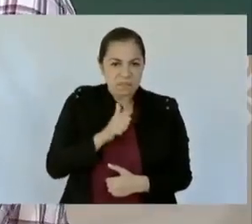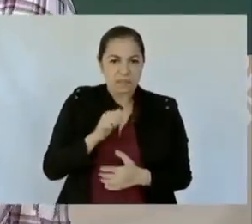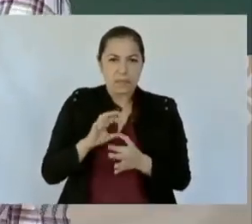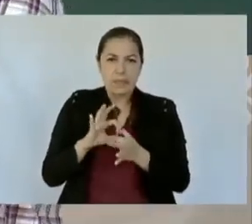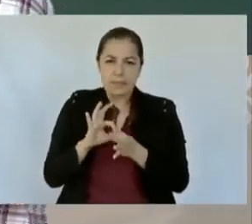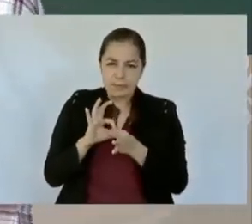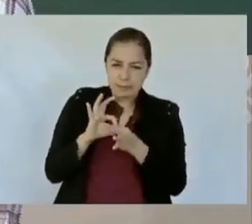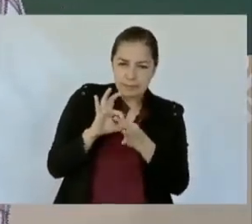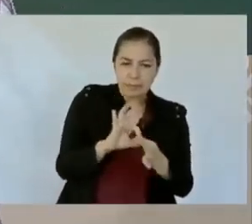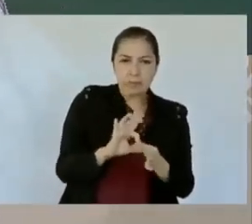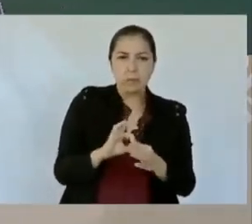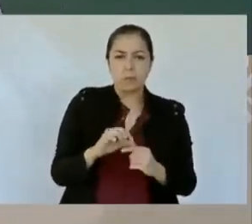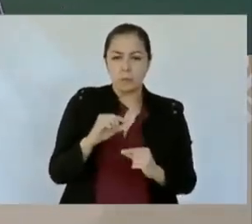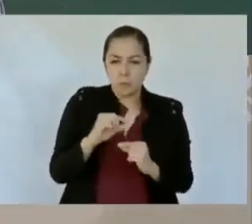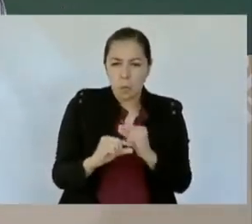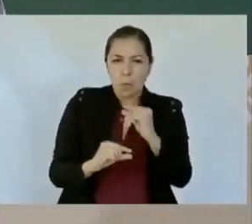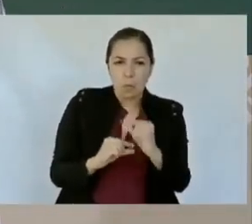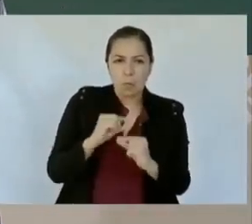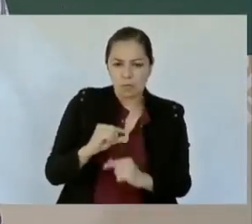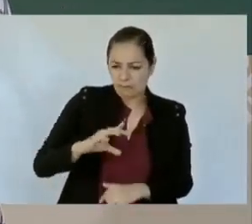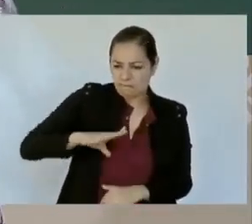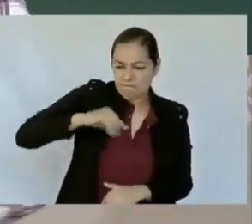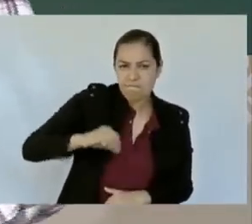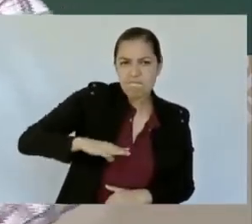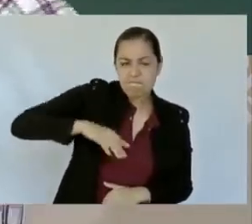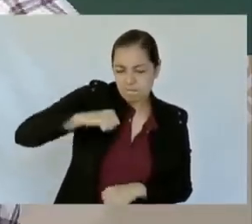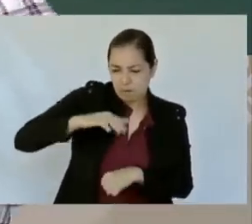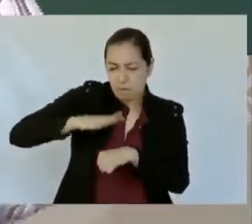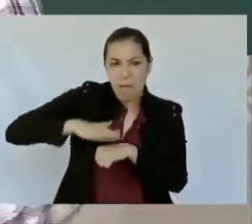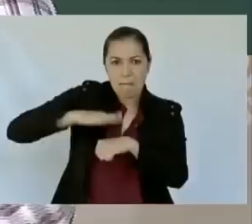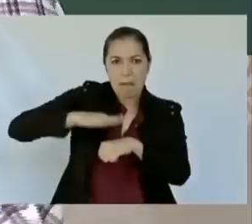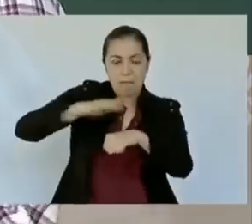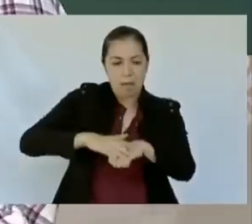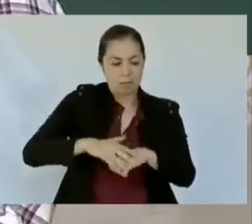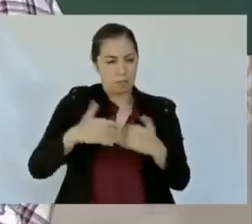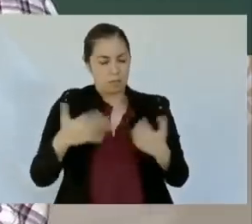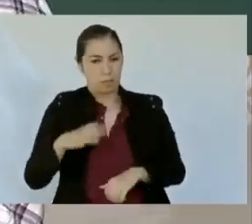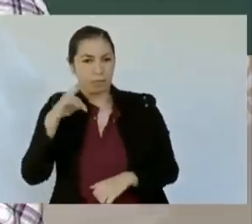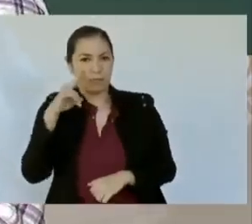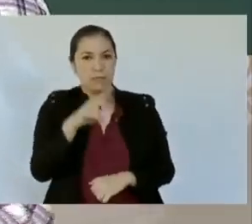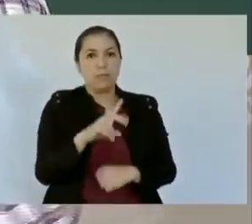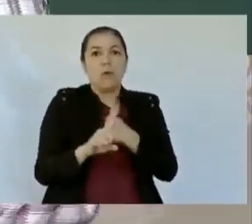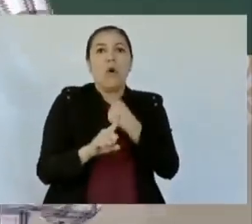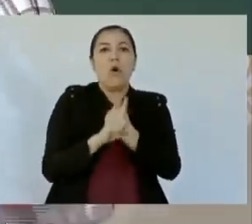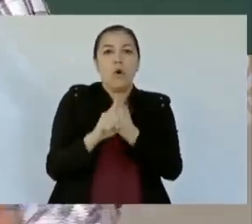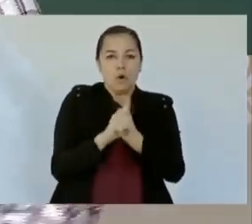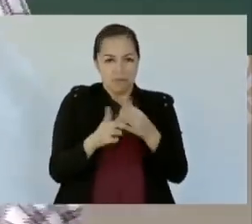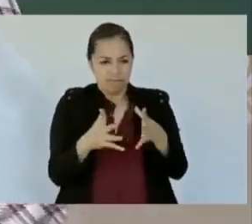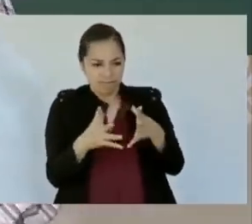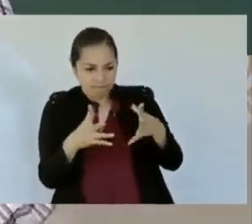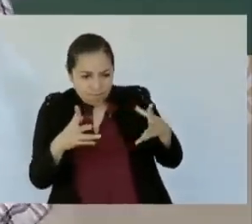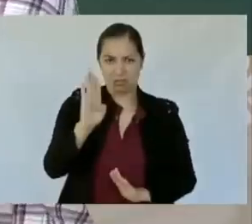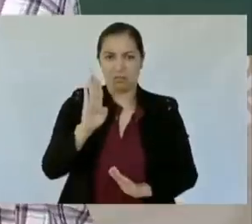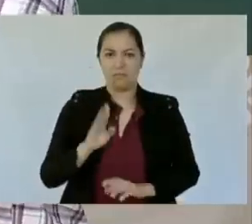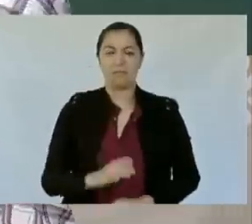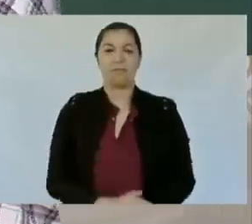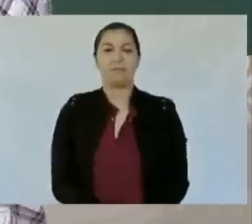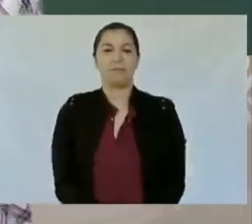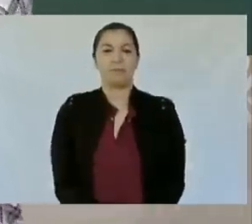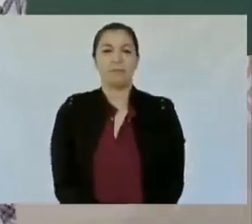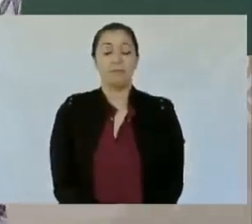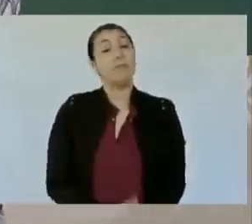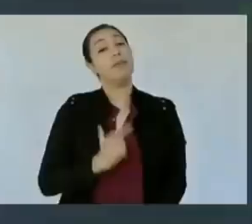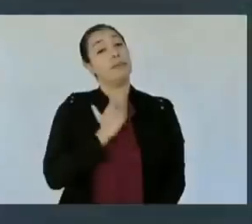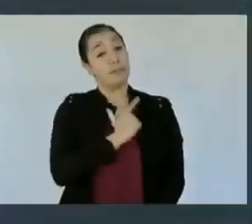Es un ejemplo de cómo se resuelven, cómo se pueden seguir resolviendo nuestros problemas. Qué